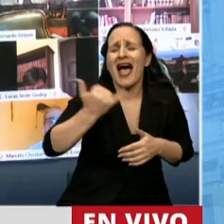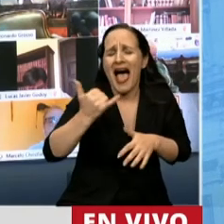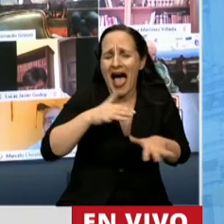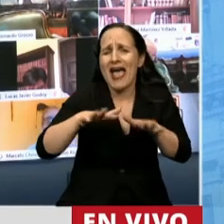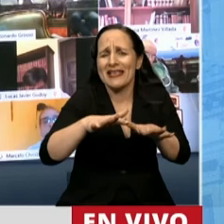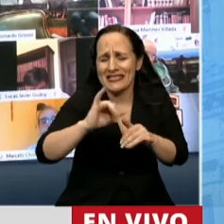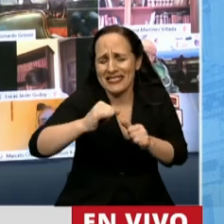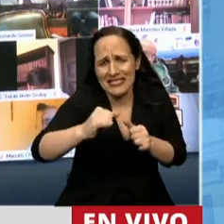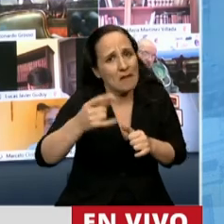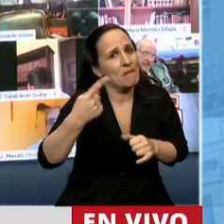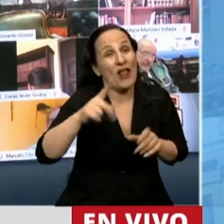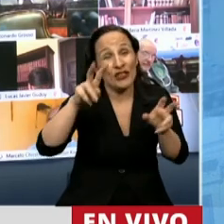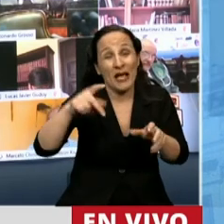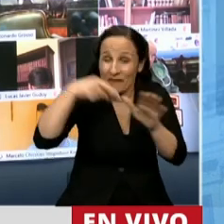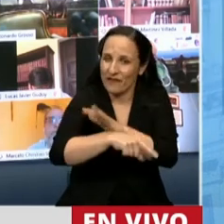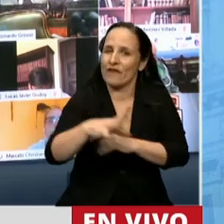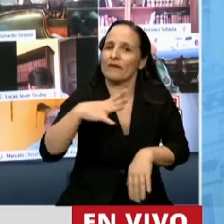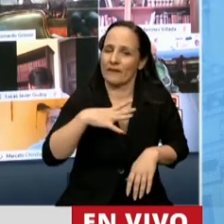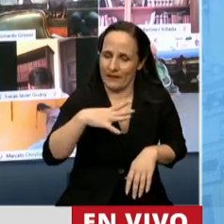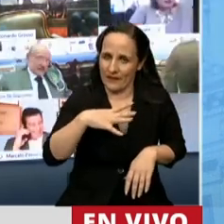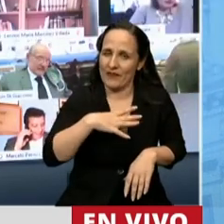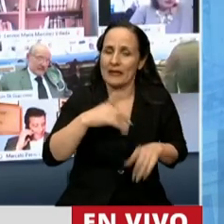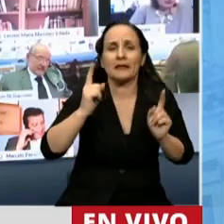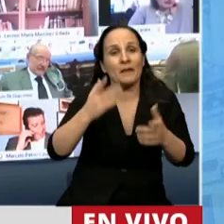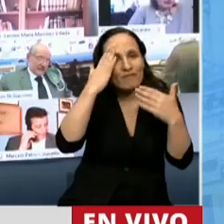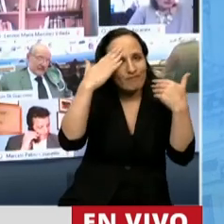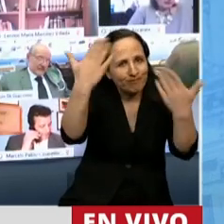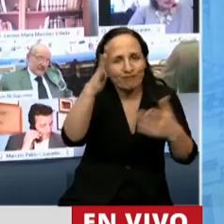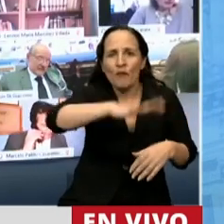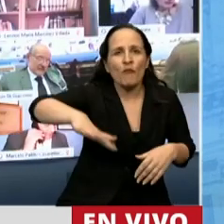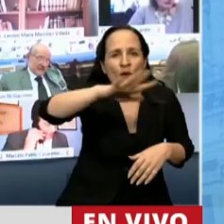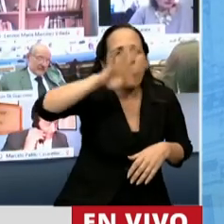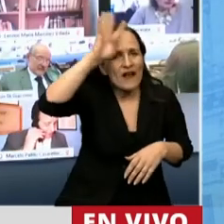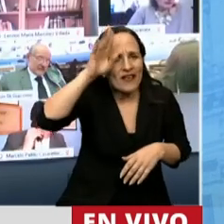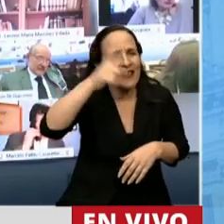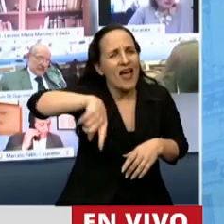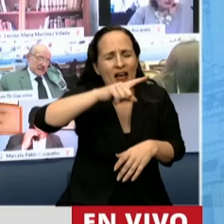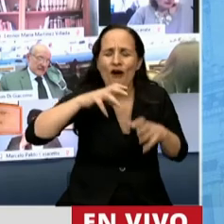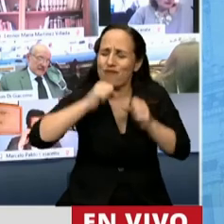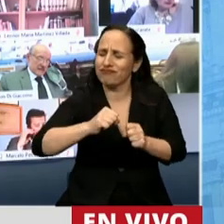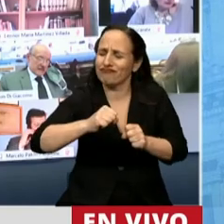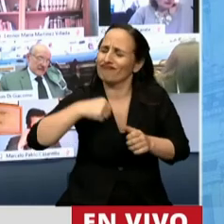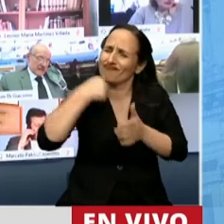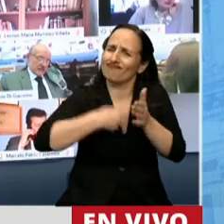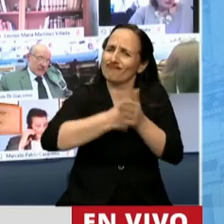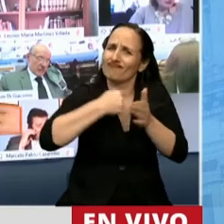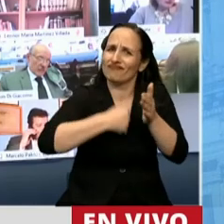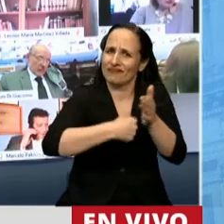sigue estando pendiente. Así que homenajear también a los pueblos originarios que vienen resistiendo fuertemente